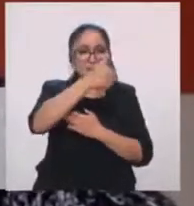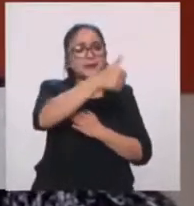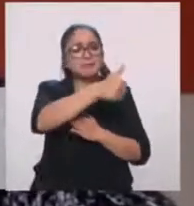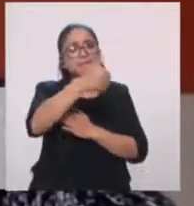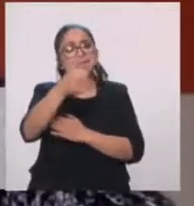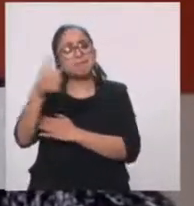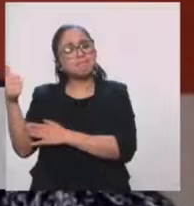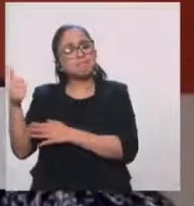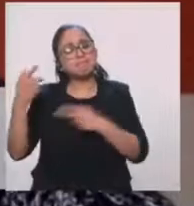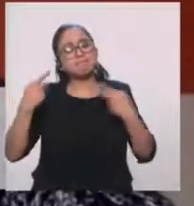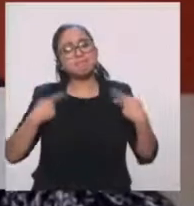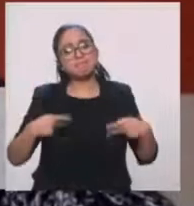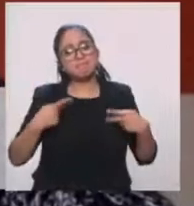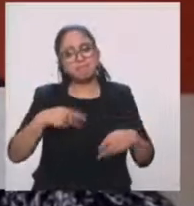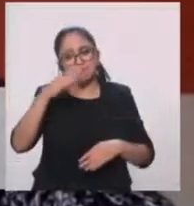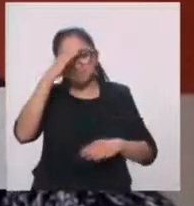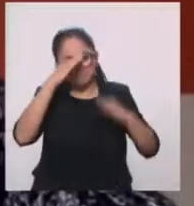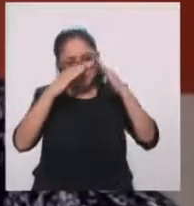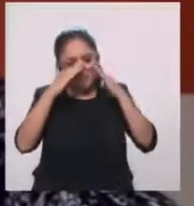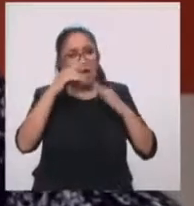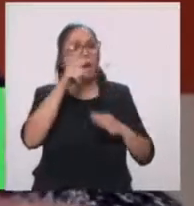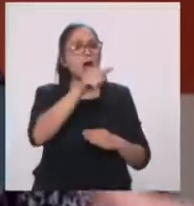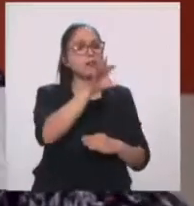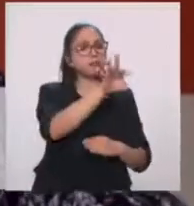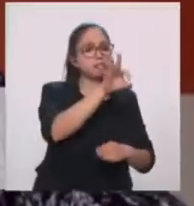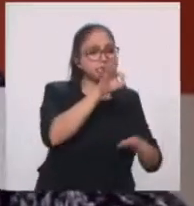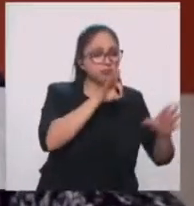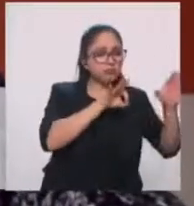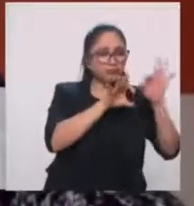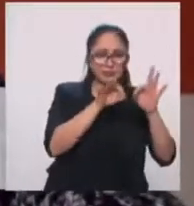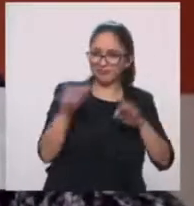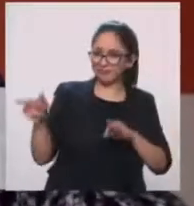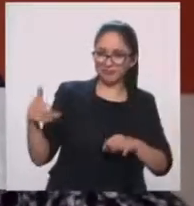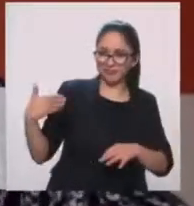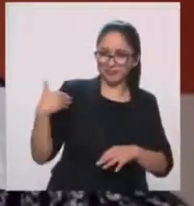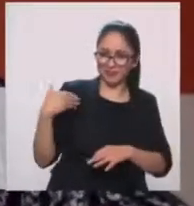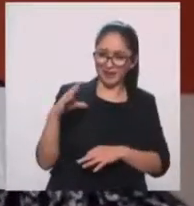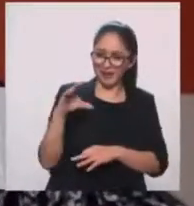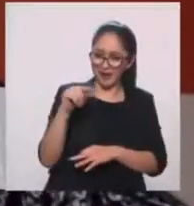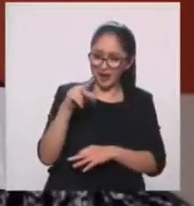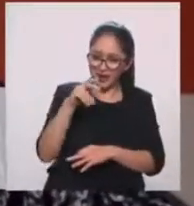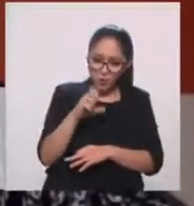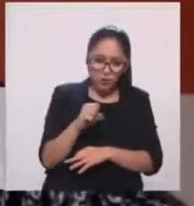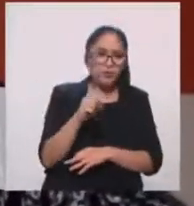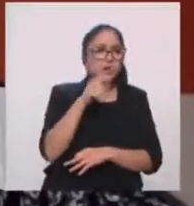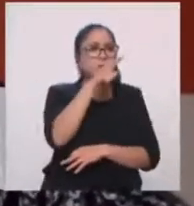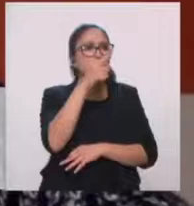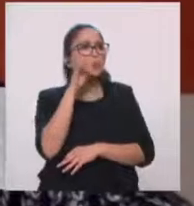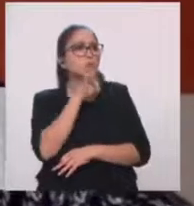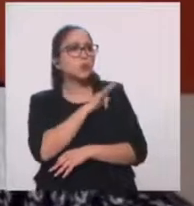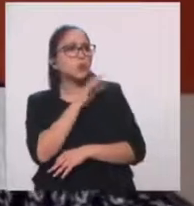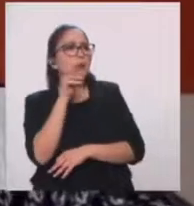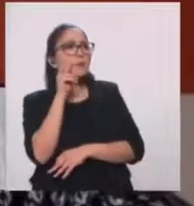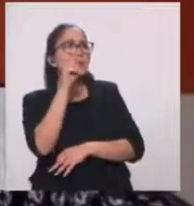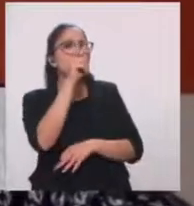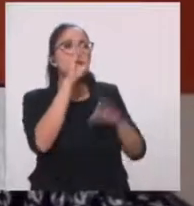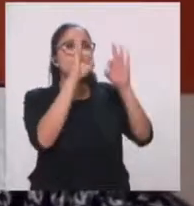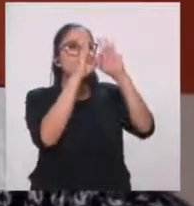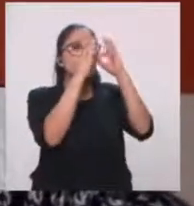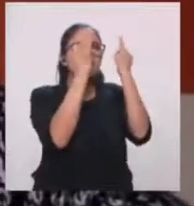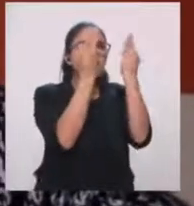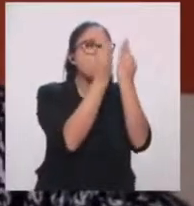siguieron haciendo cosas figurativas, como lo que mencionaba Carlos, donde se distinguen las formas o la historia que cuentan,